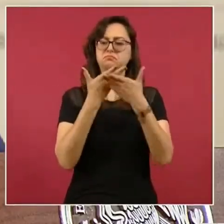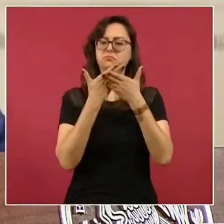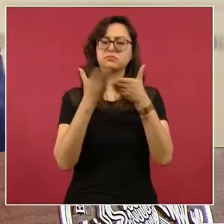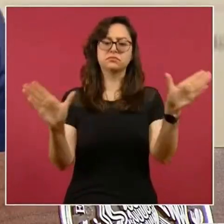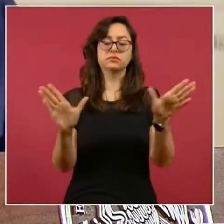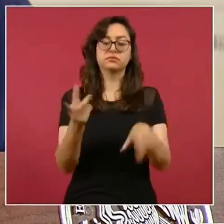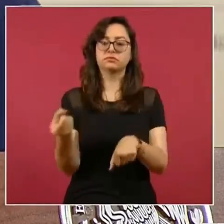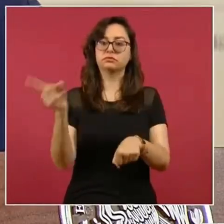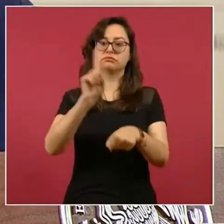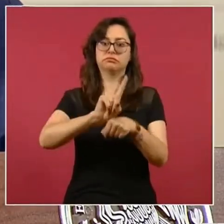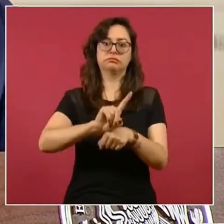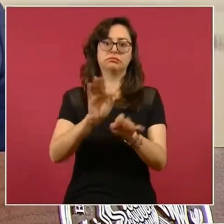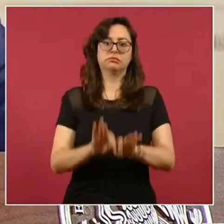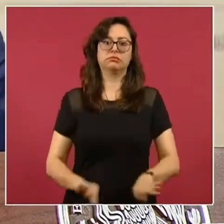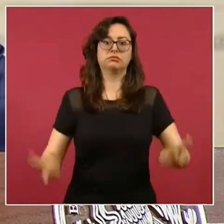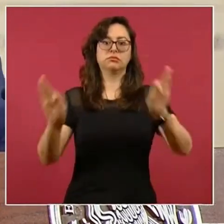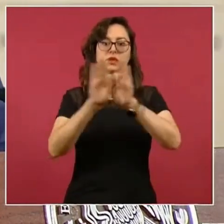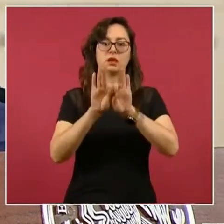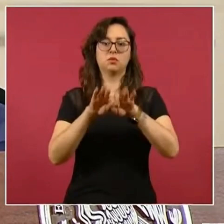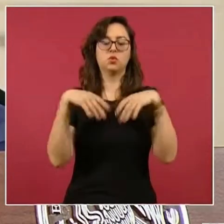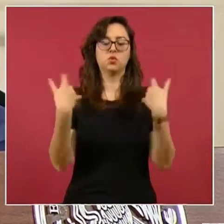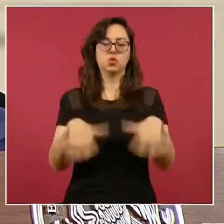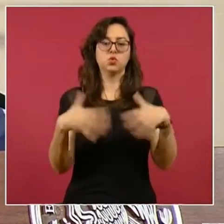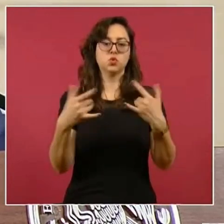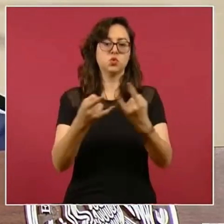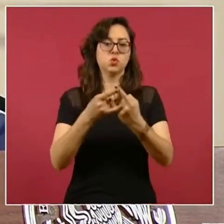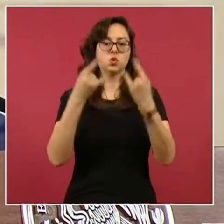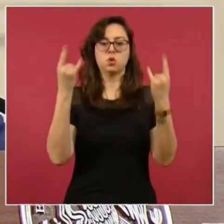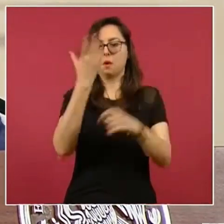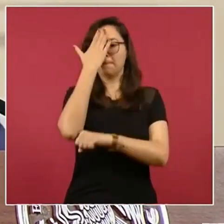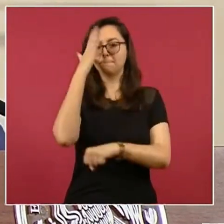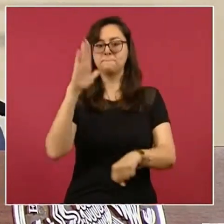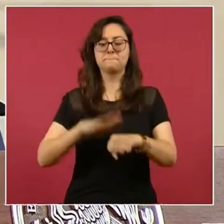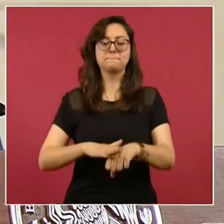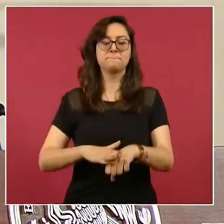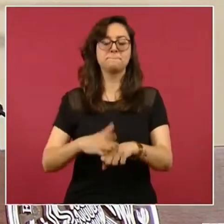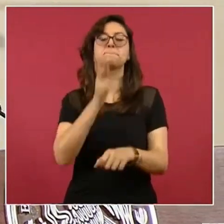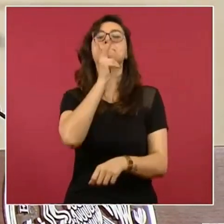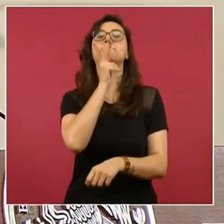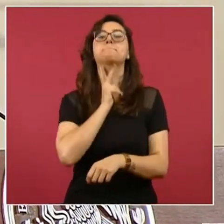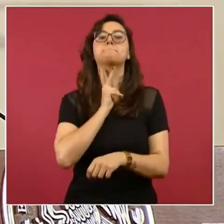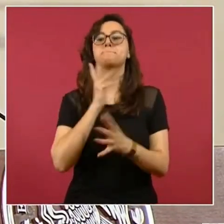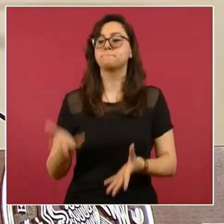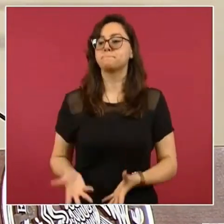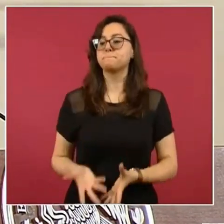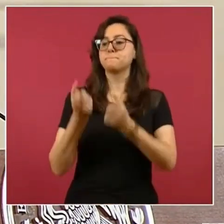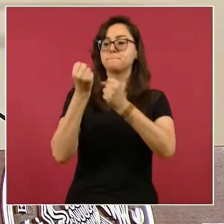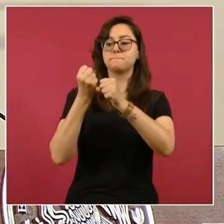este hecho histórico, la expropiación del petróleo.